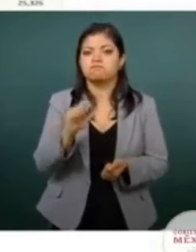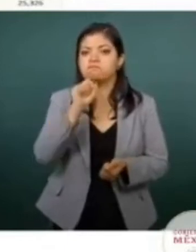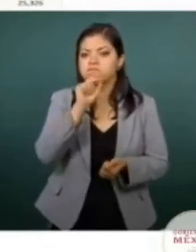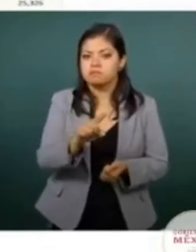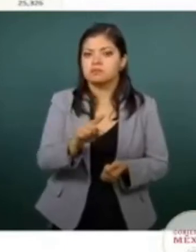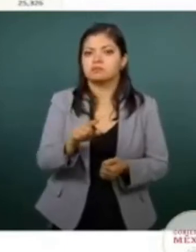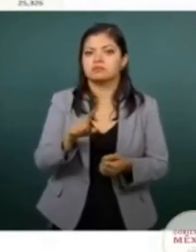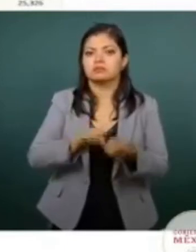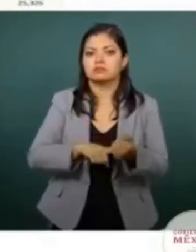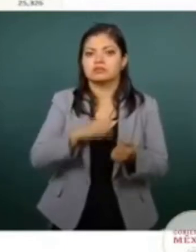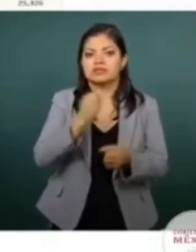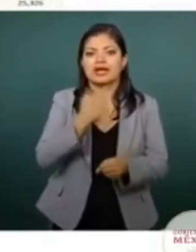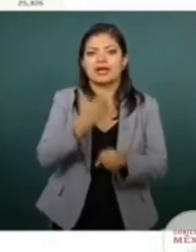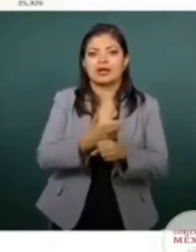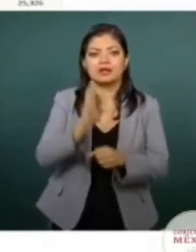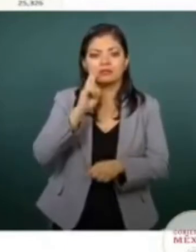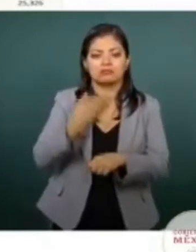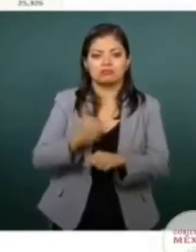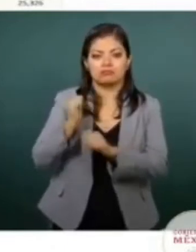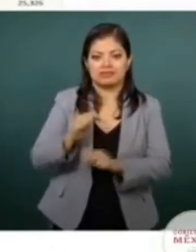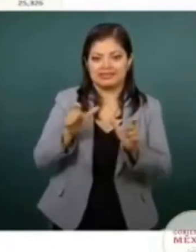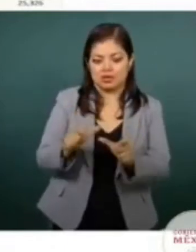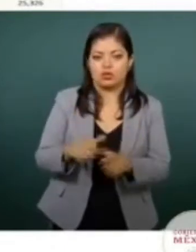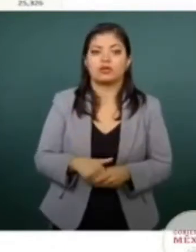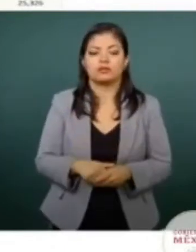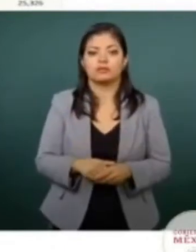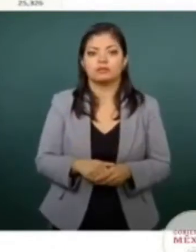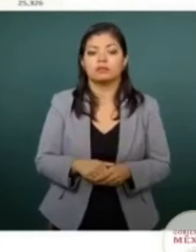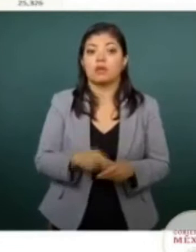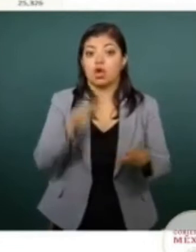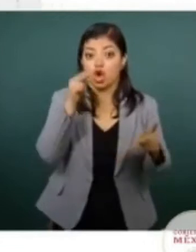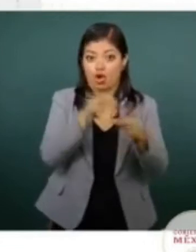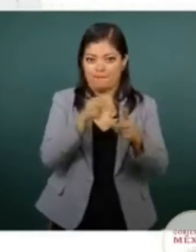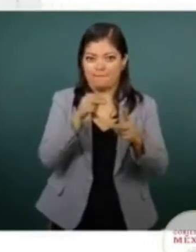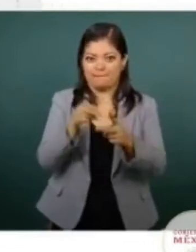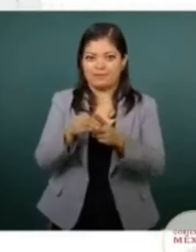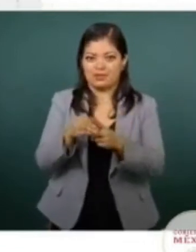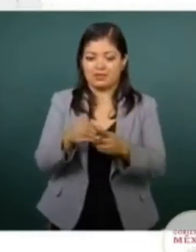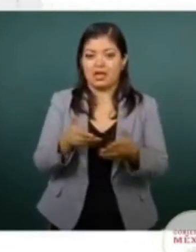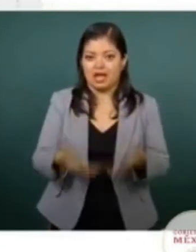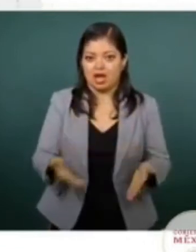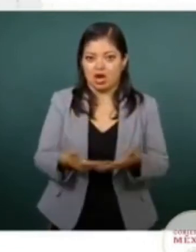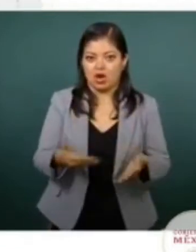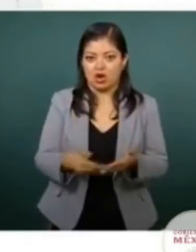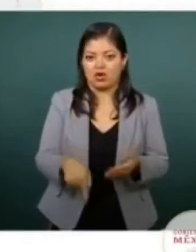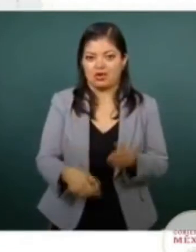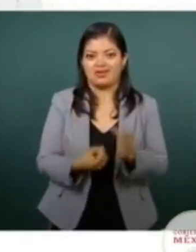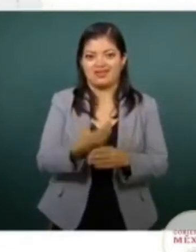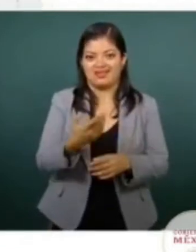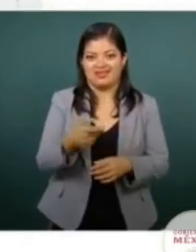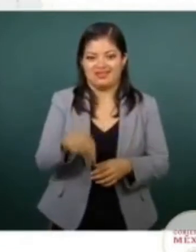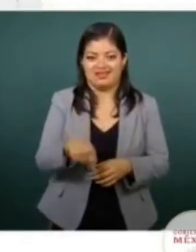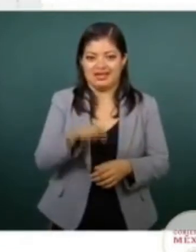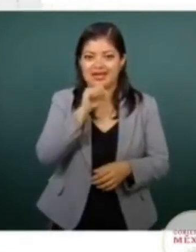el secretariado ejecutivo. Considerando los homicidios dolosos en la presente administración aquí en